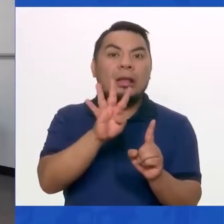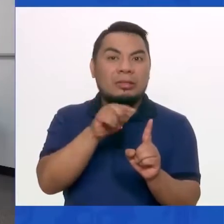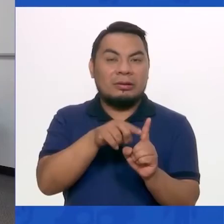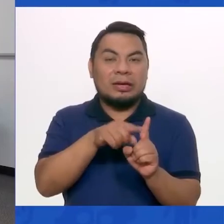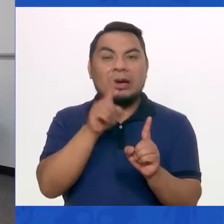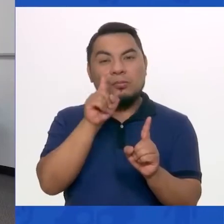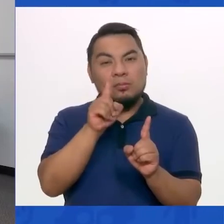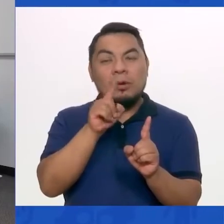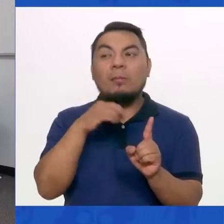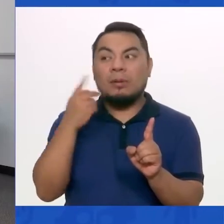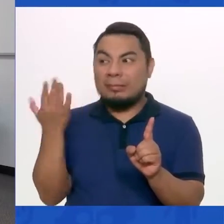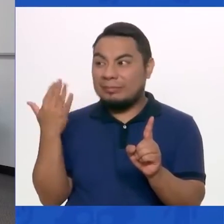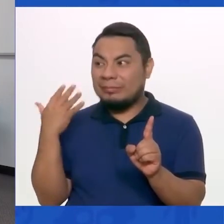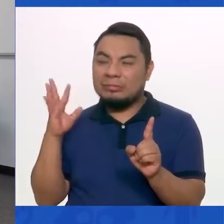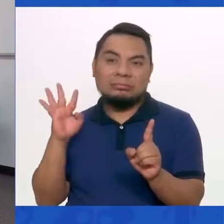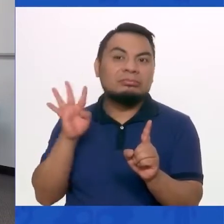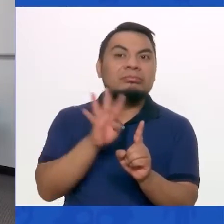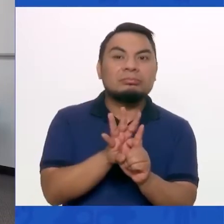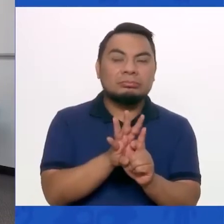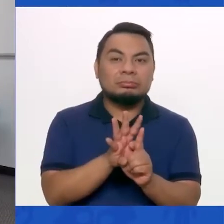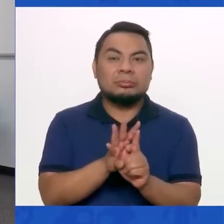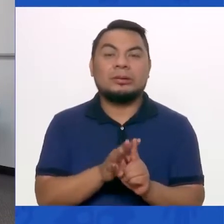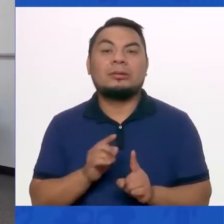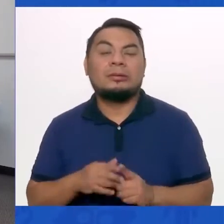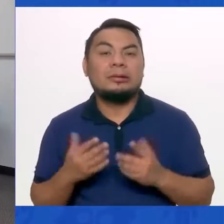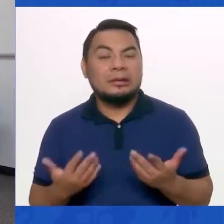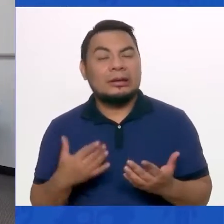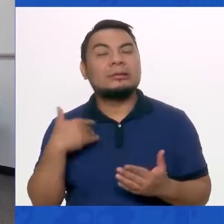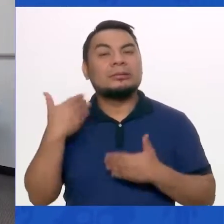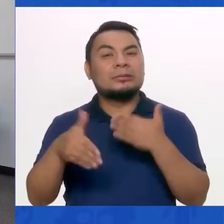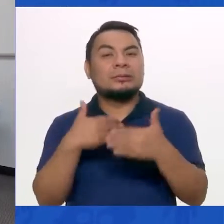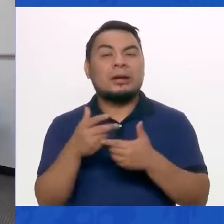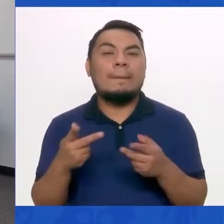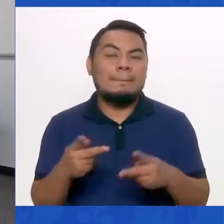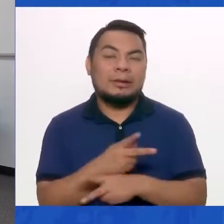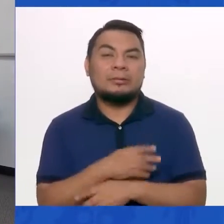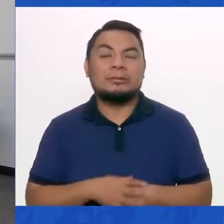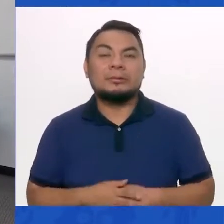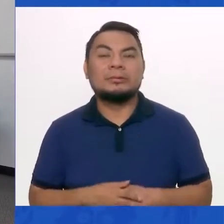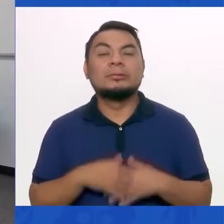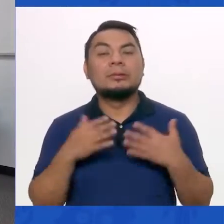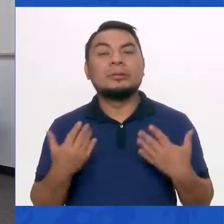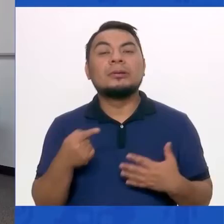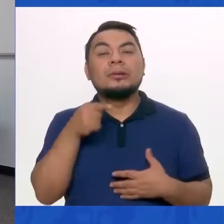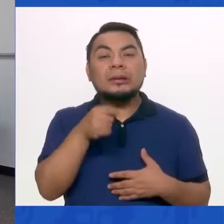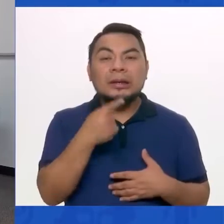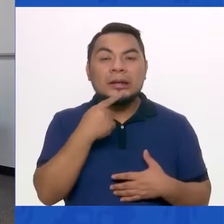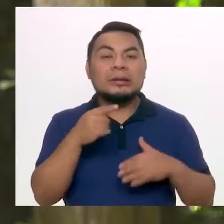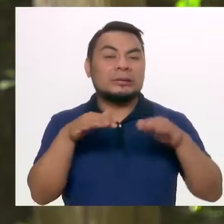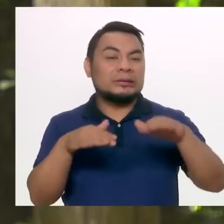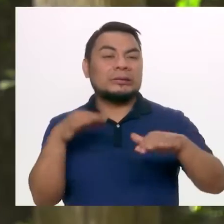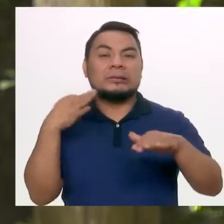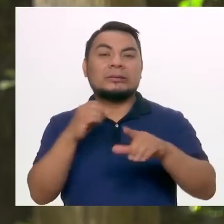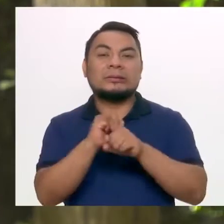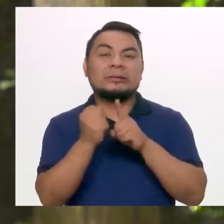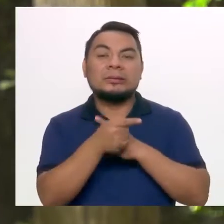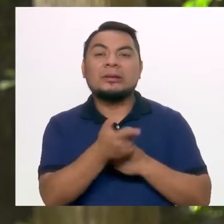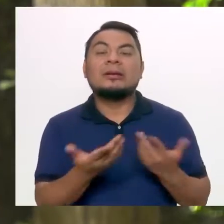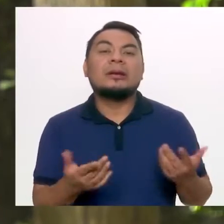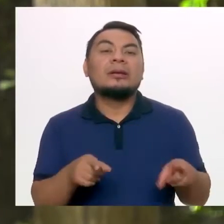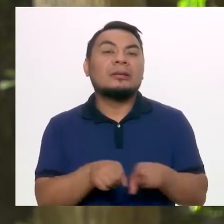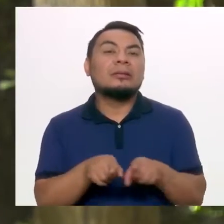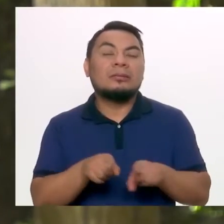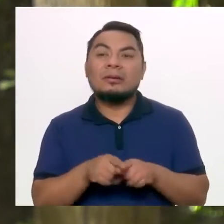simultáneamente de manera planificada, eso no es una pelea entre dos niños. No hay un niño en situación de